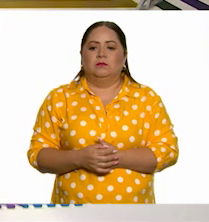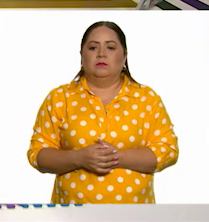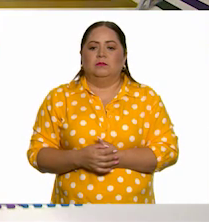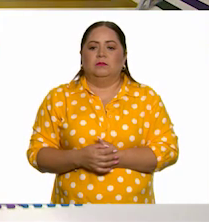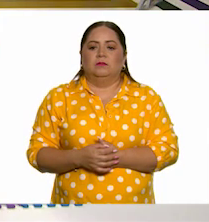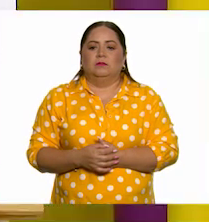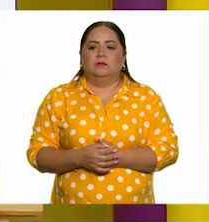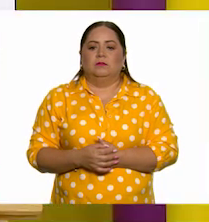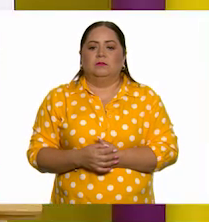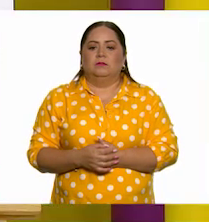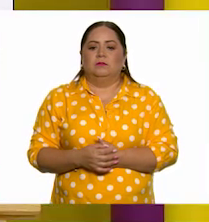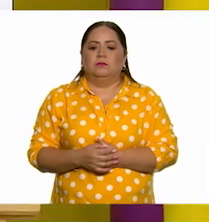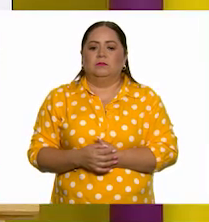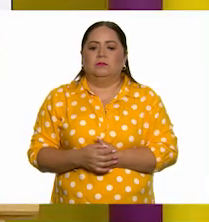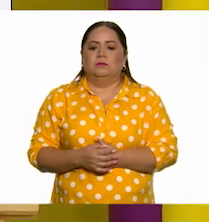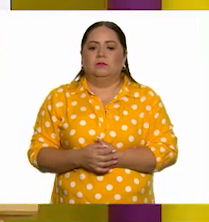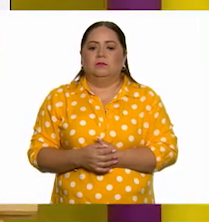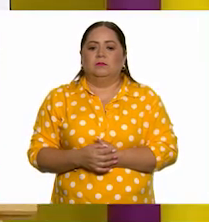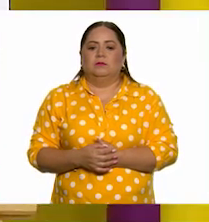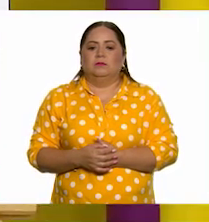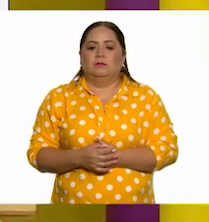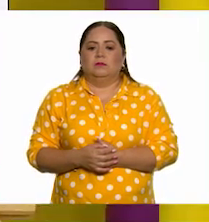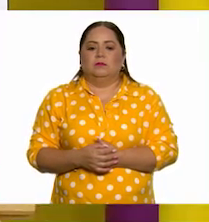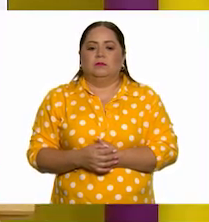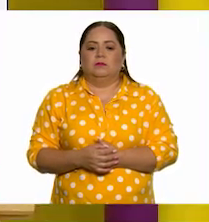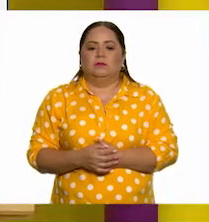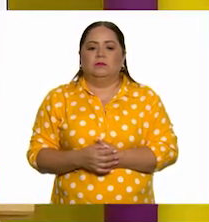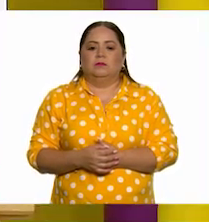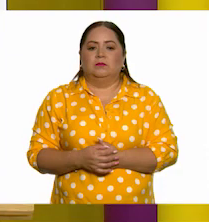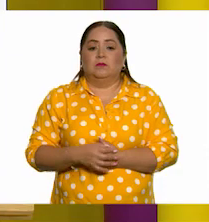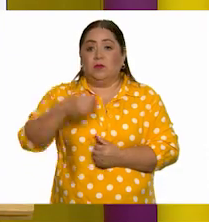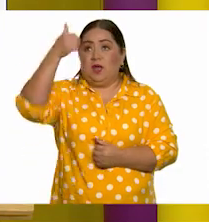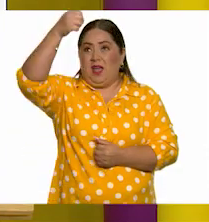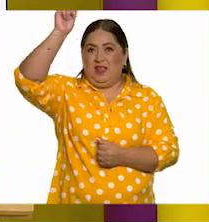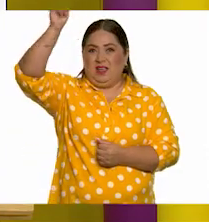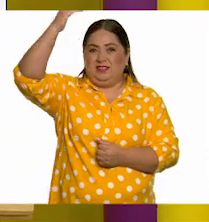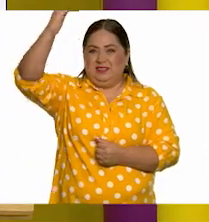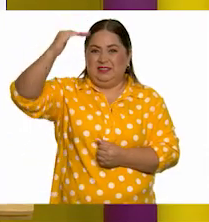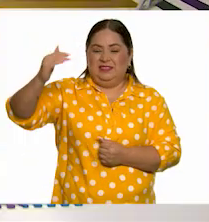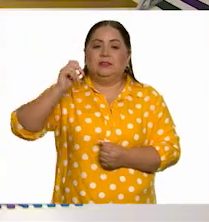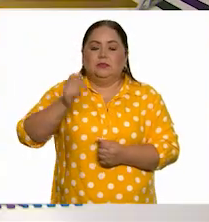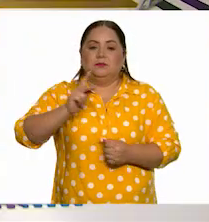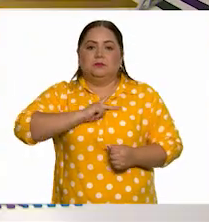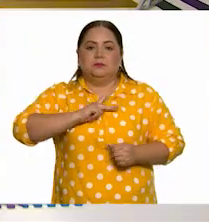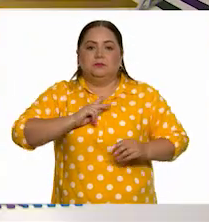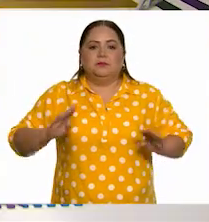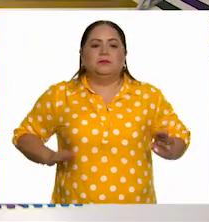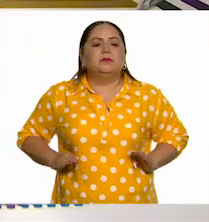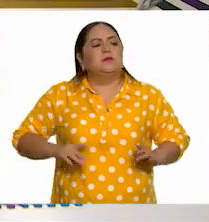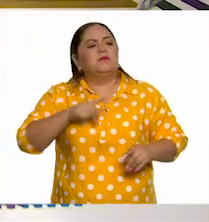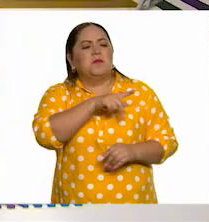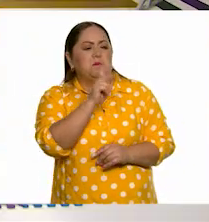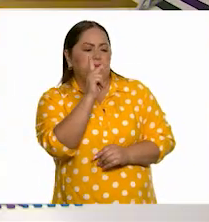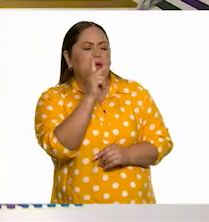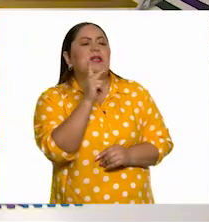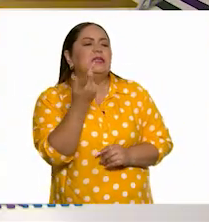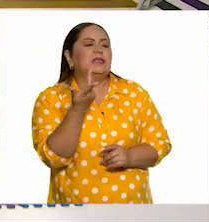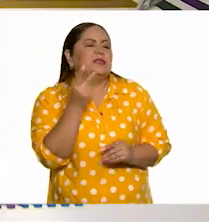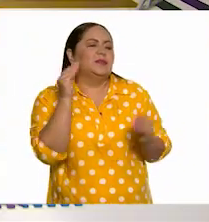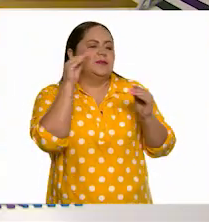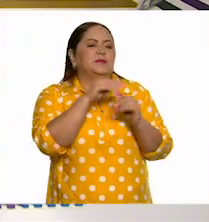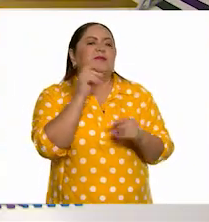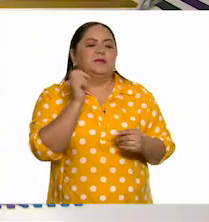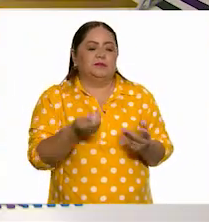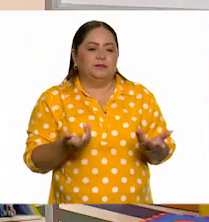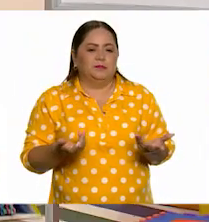A cada uno de nuestros nombres le vamos a escribir la P, ¿de qué sería? La